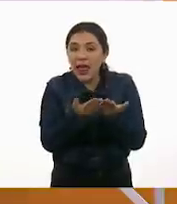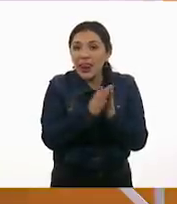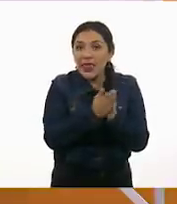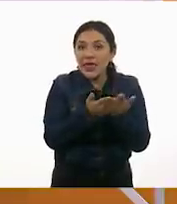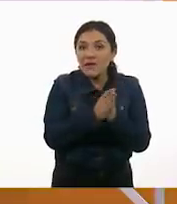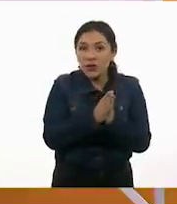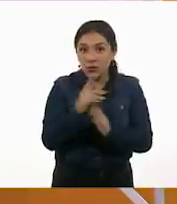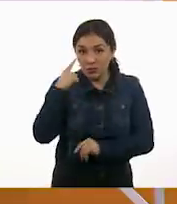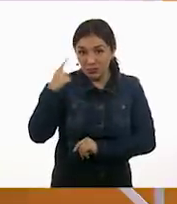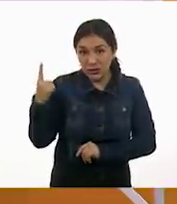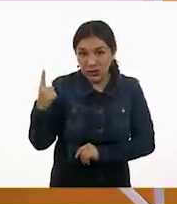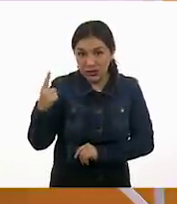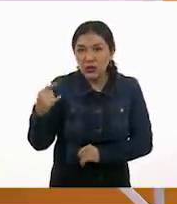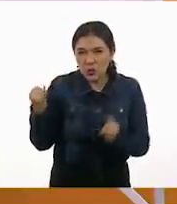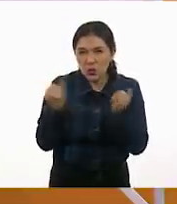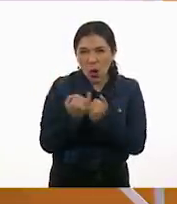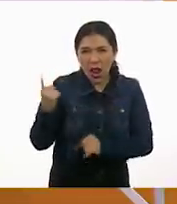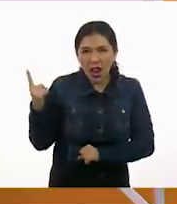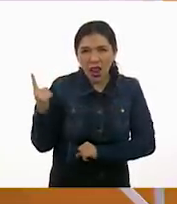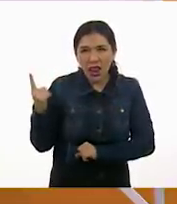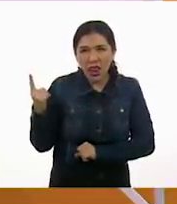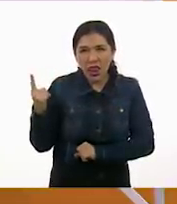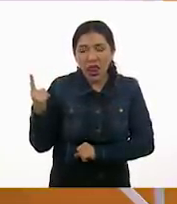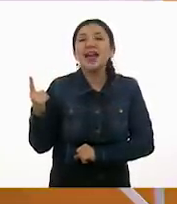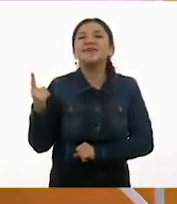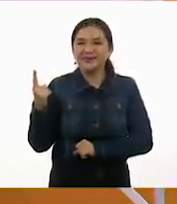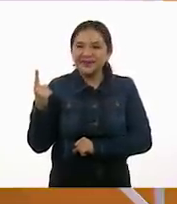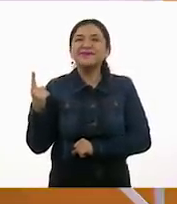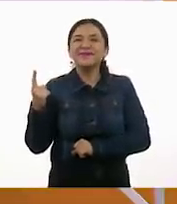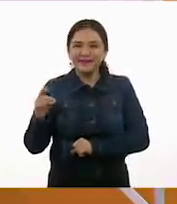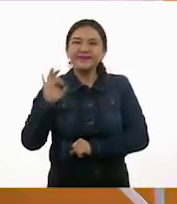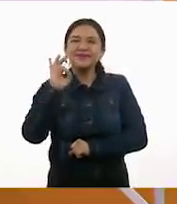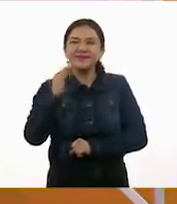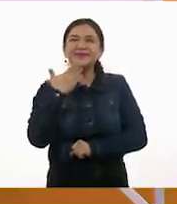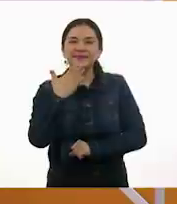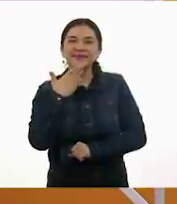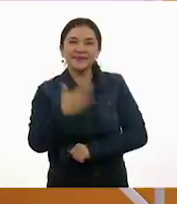esta es la posición. Exacto. Veamos. Muy bien. Eso.